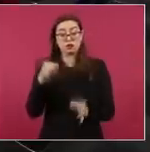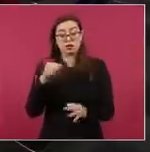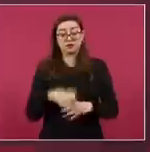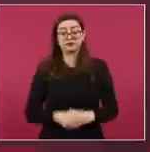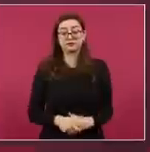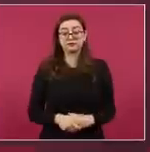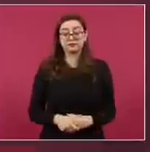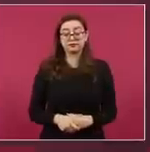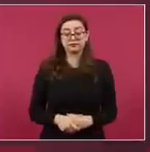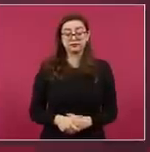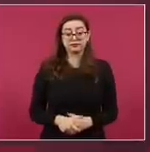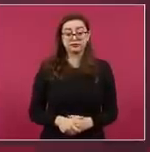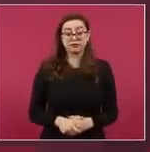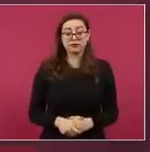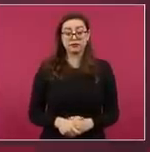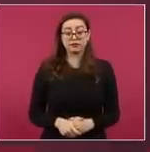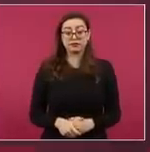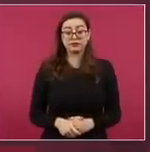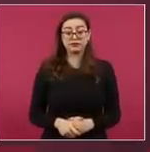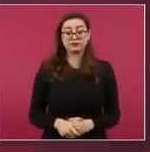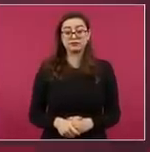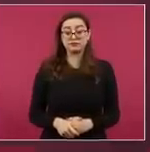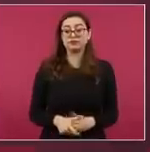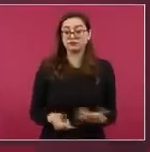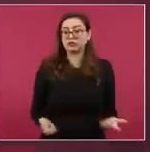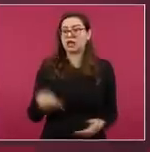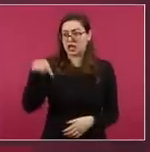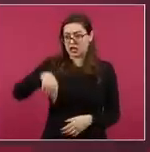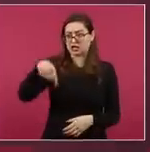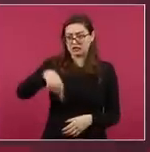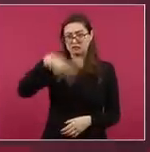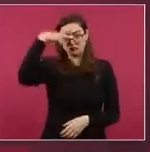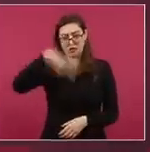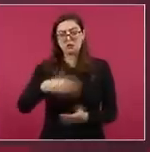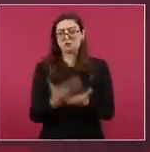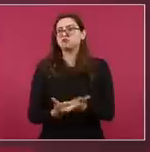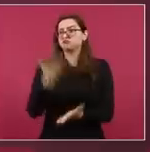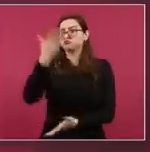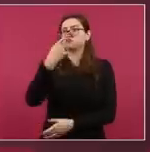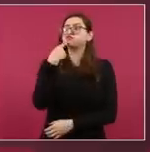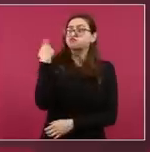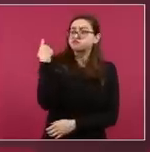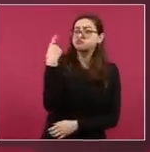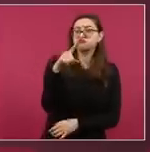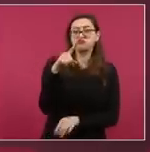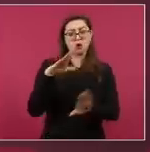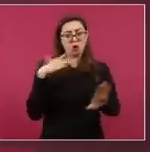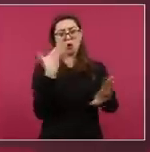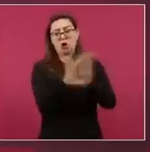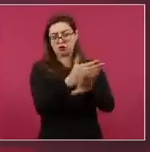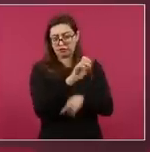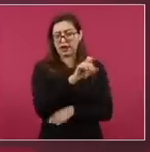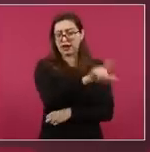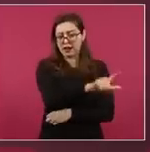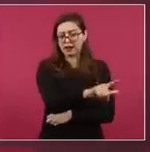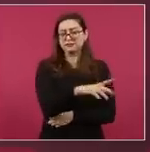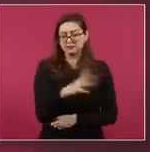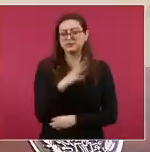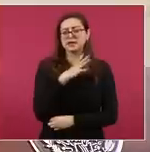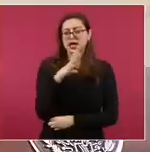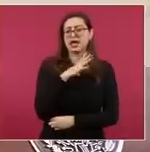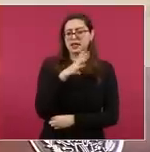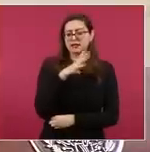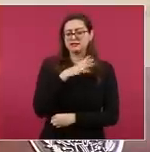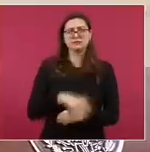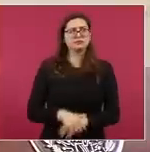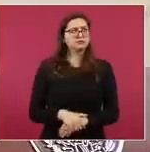hablamos de que hay una denuncia presentada desde 2020